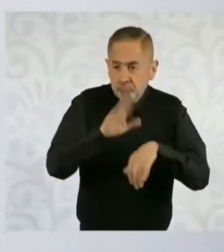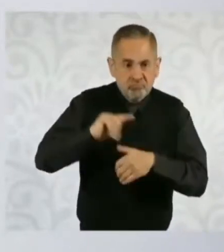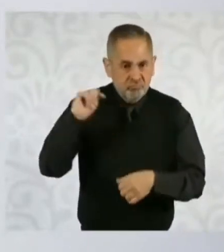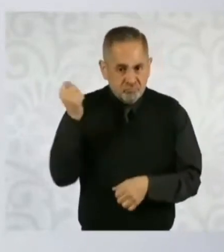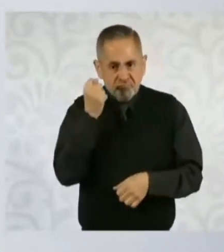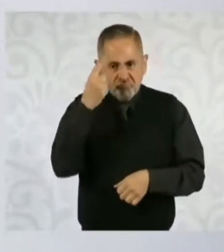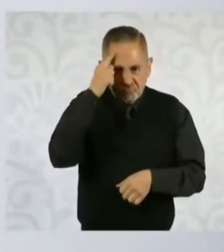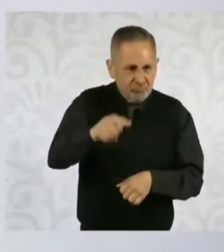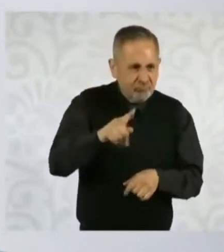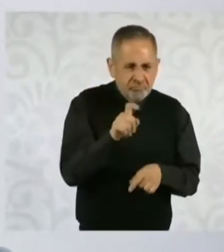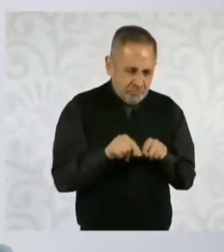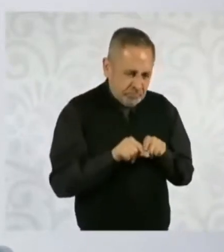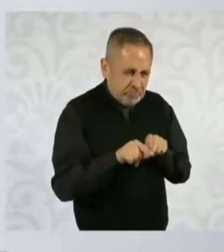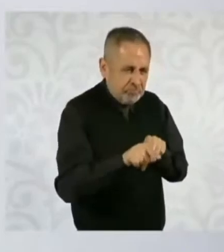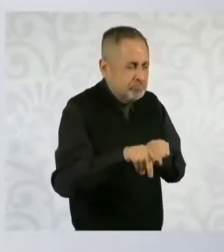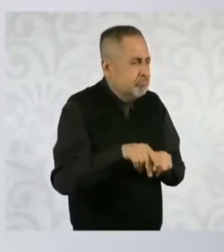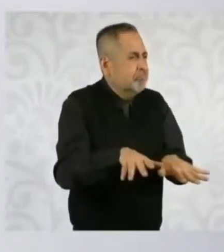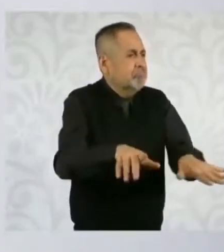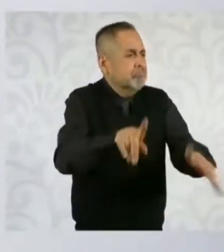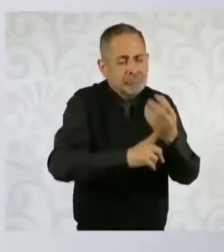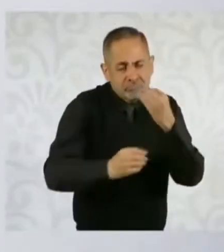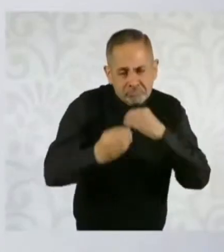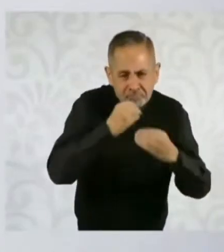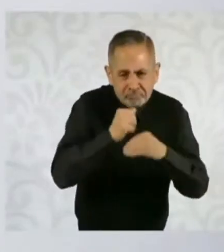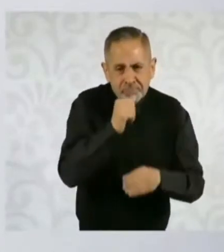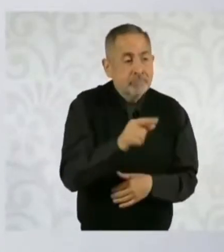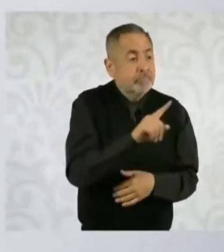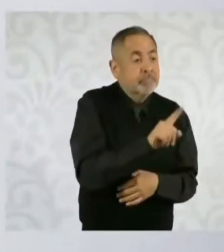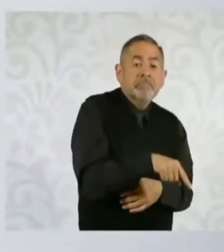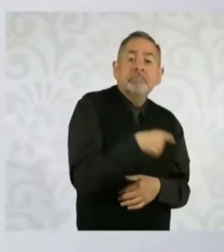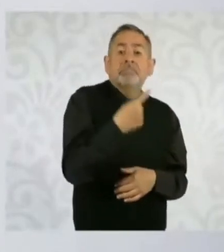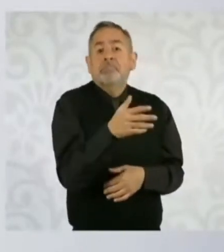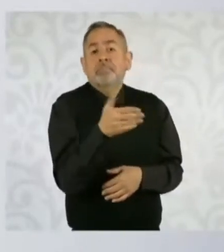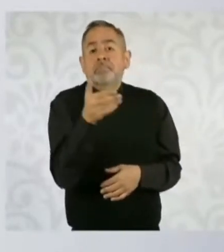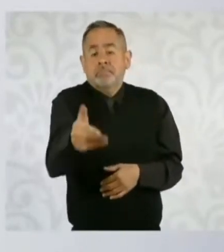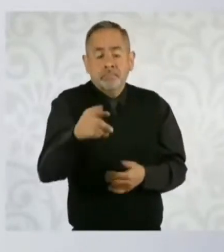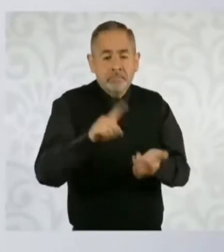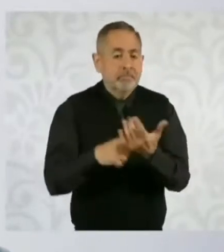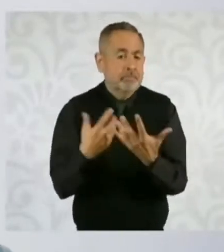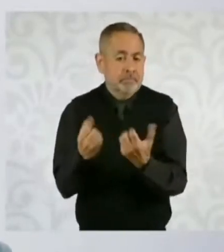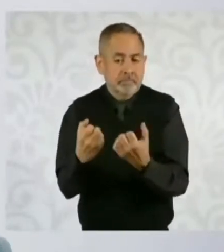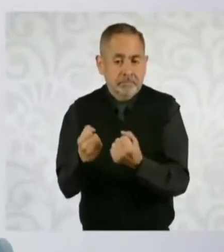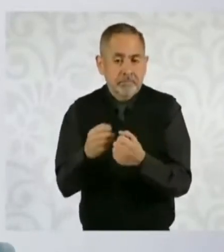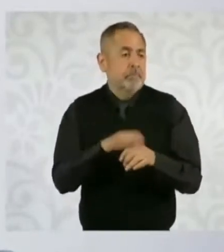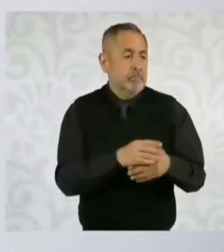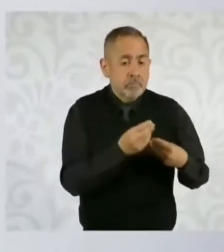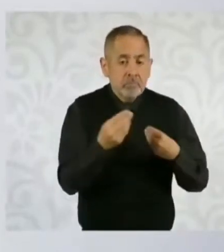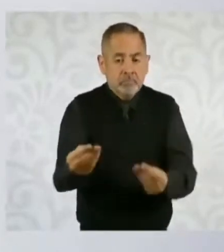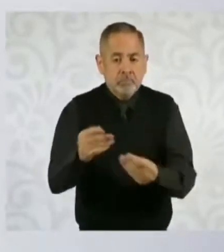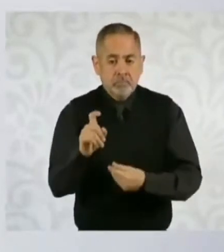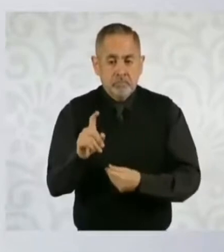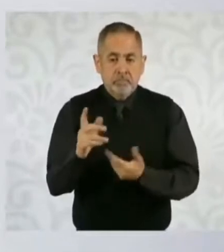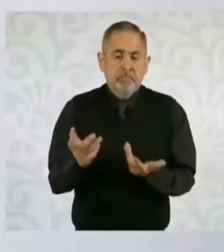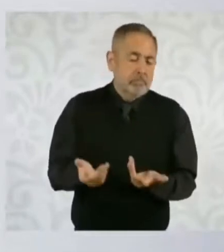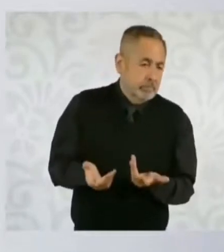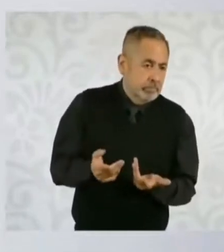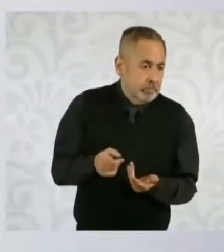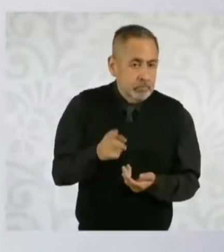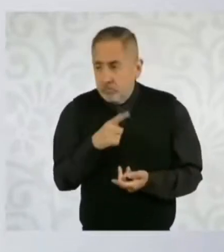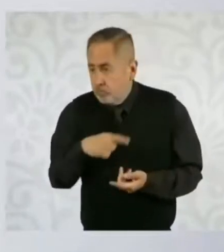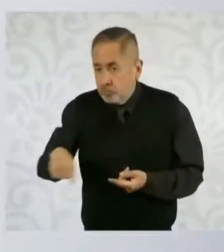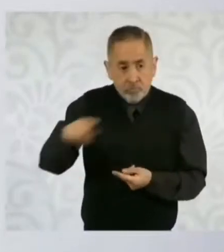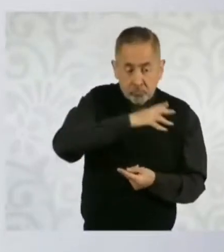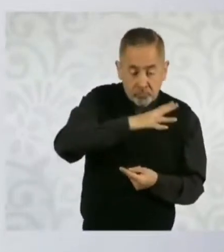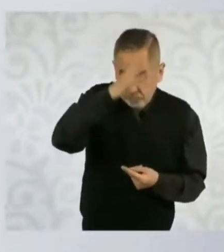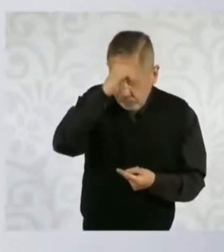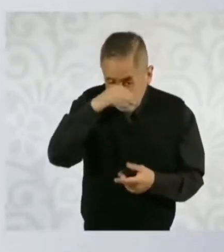y aparte está la producción de leche de la laguna. Entonces, ¿cómo podemos poner a todos de acuerdo en